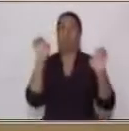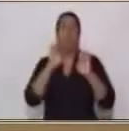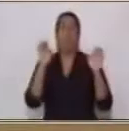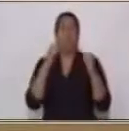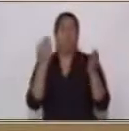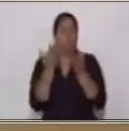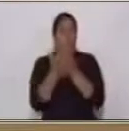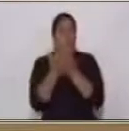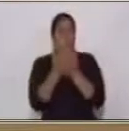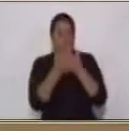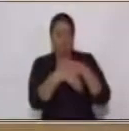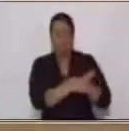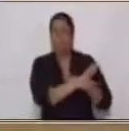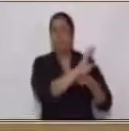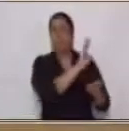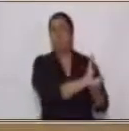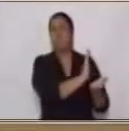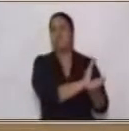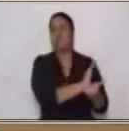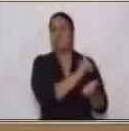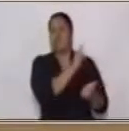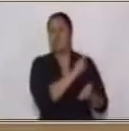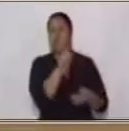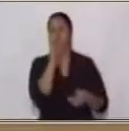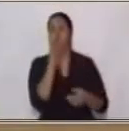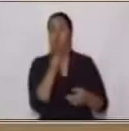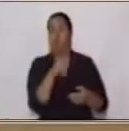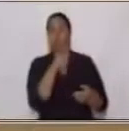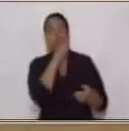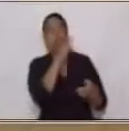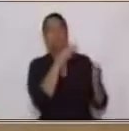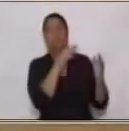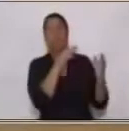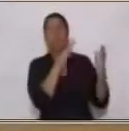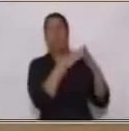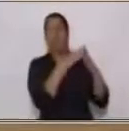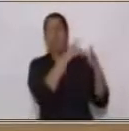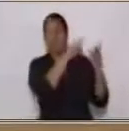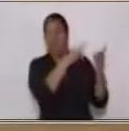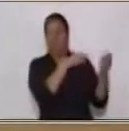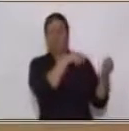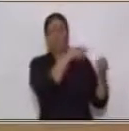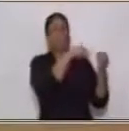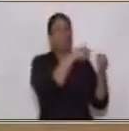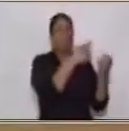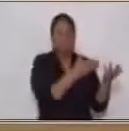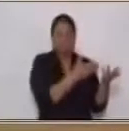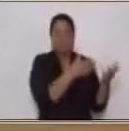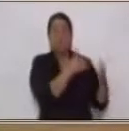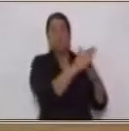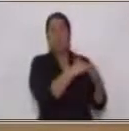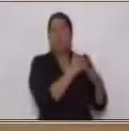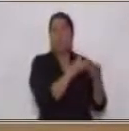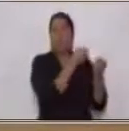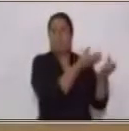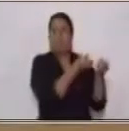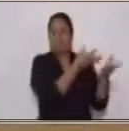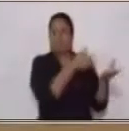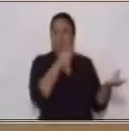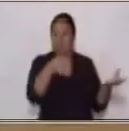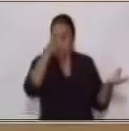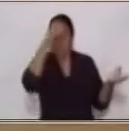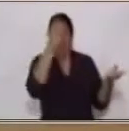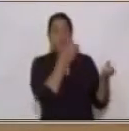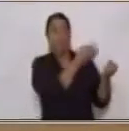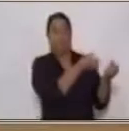de aprendo en casa y con quienes estés comparte lo que aprendiste hoy en la sesión hoy hablamos un poquito sobre las voces